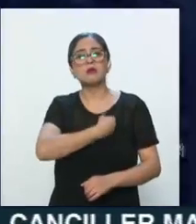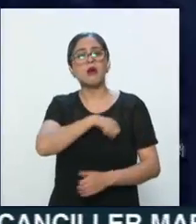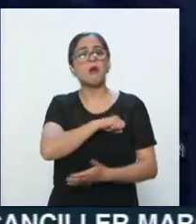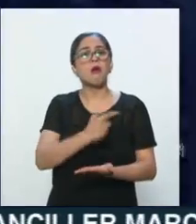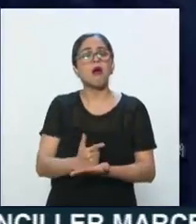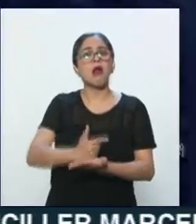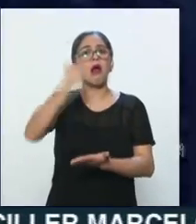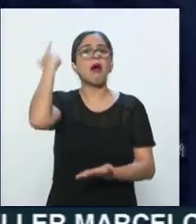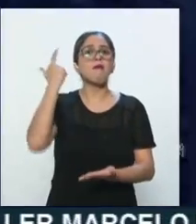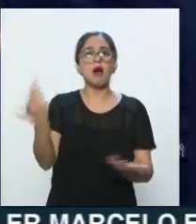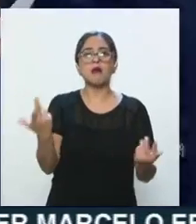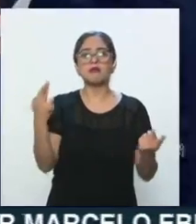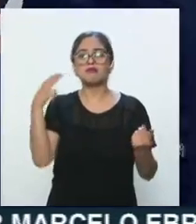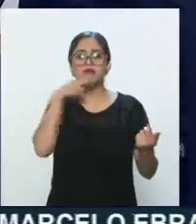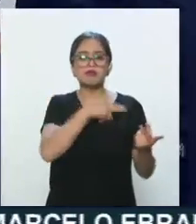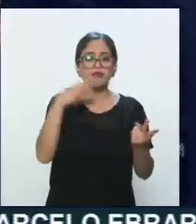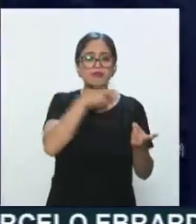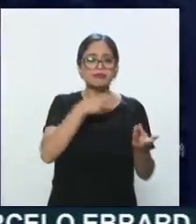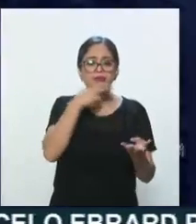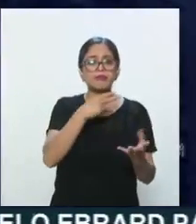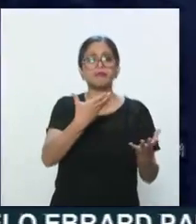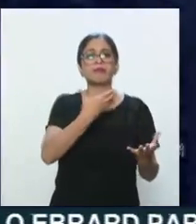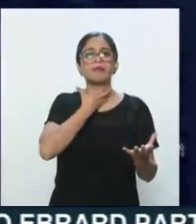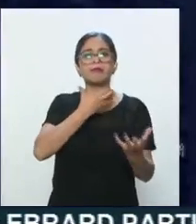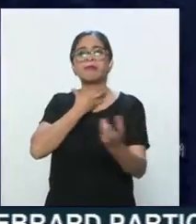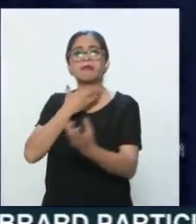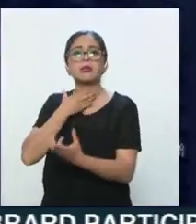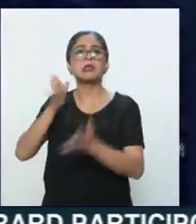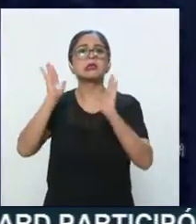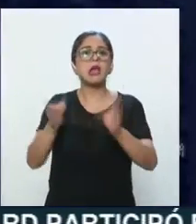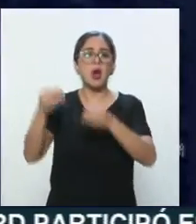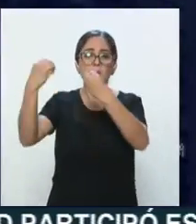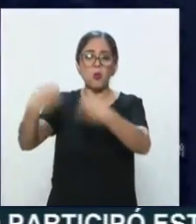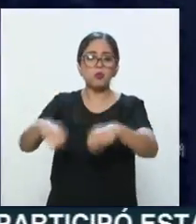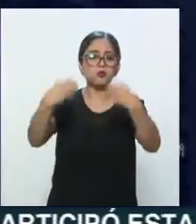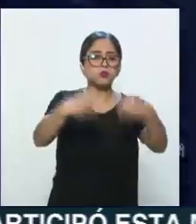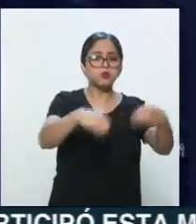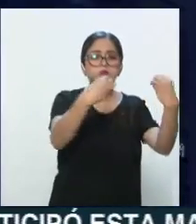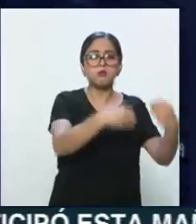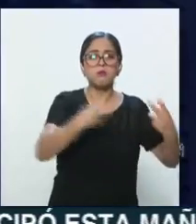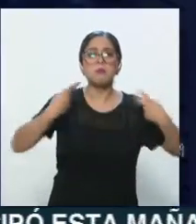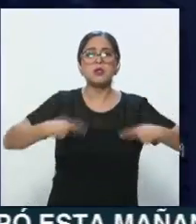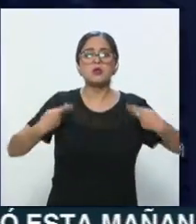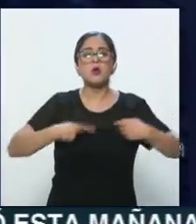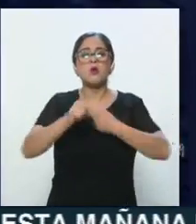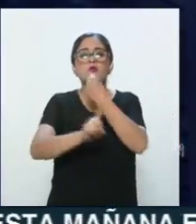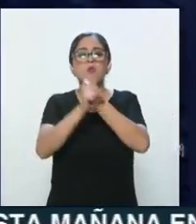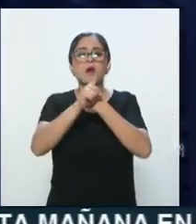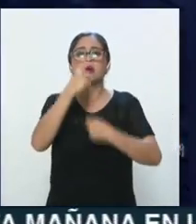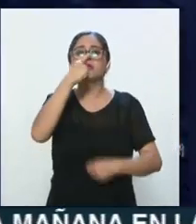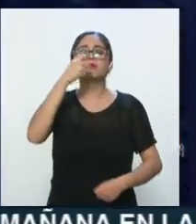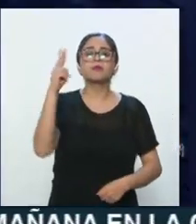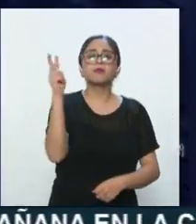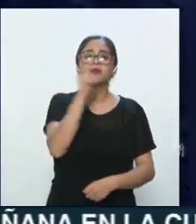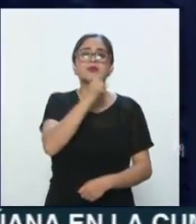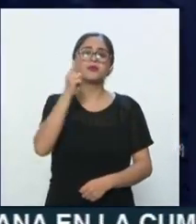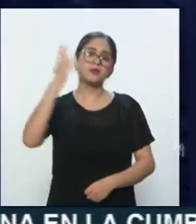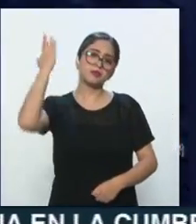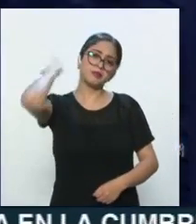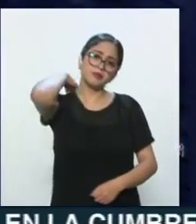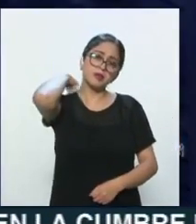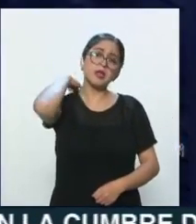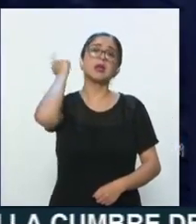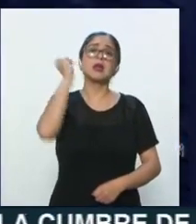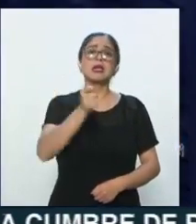sobrepasadas, pues muchas de ellas ya estaban ocupadas por pacientes con problemas respiratorios y estos problemas aumentan en los